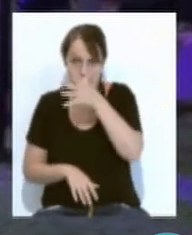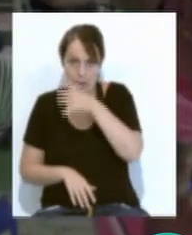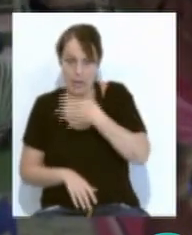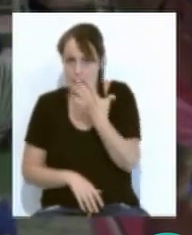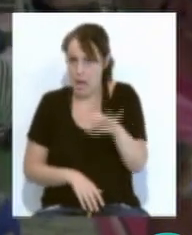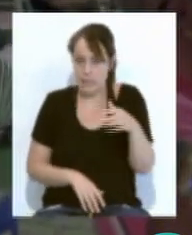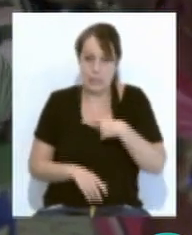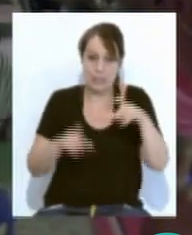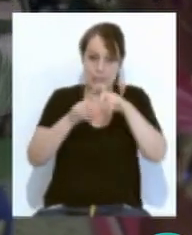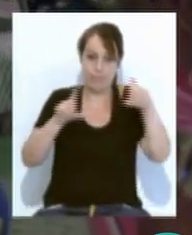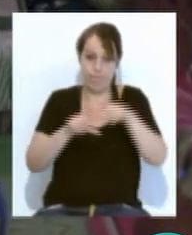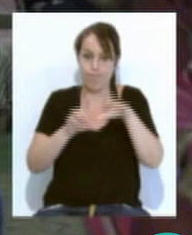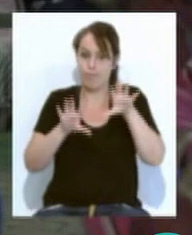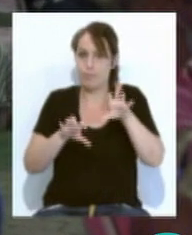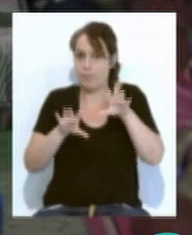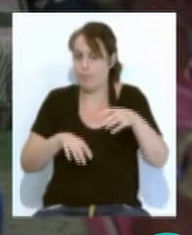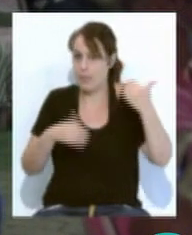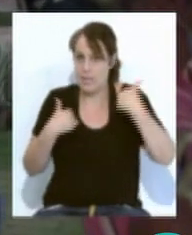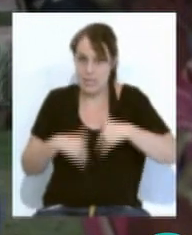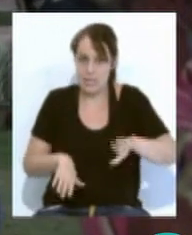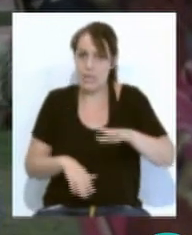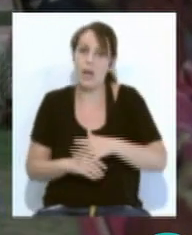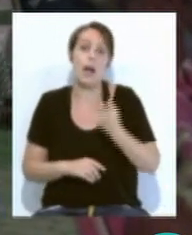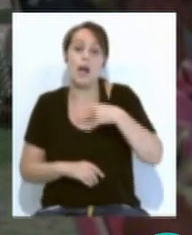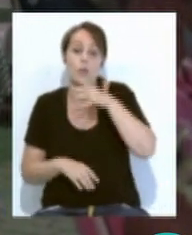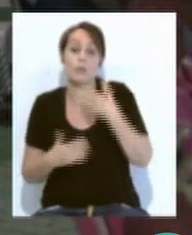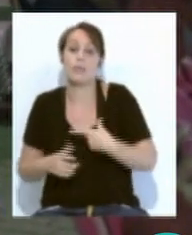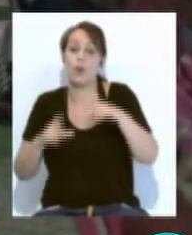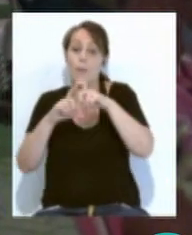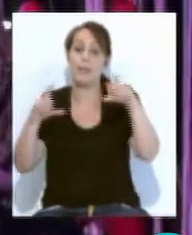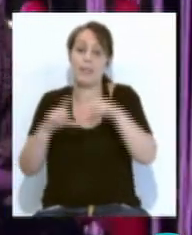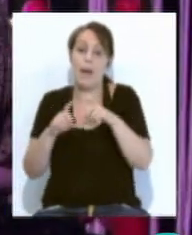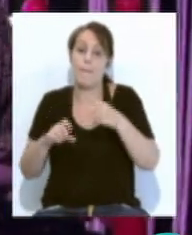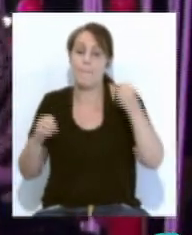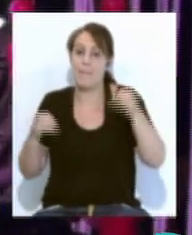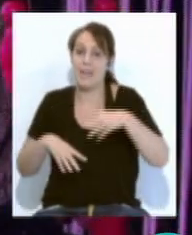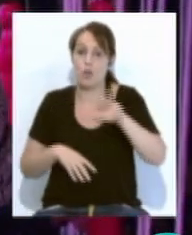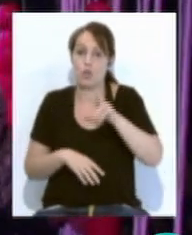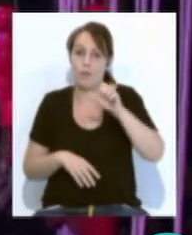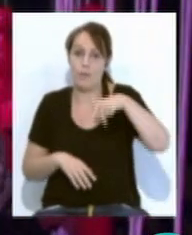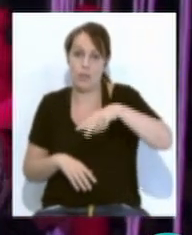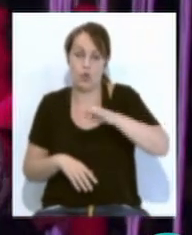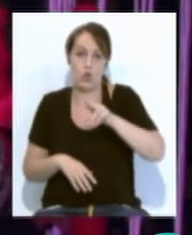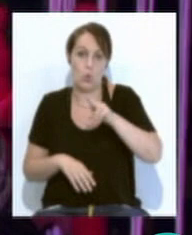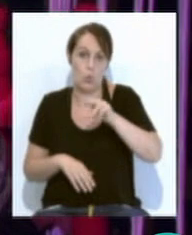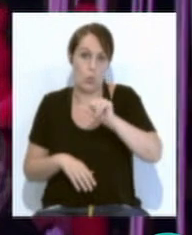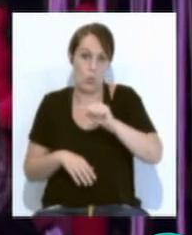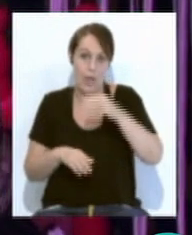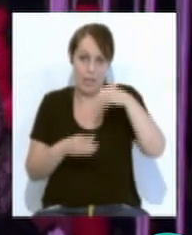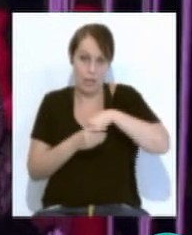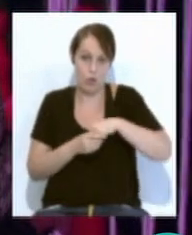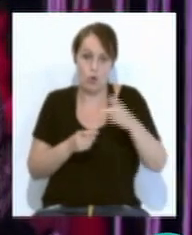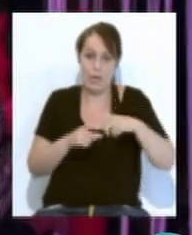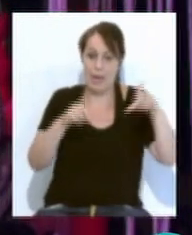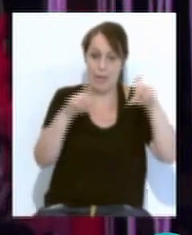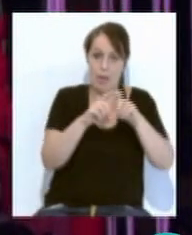academias se ha venido formando actualmente forma parte de la compañía de Milagros Ventura y dirige su propia Academia La